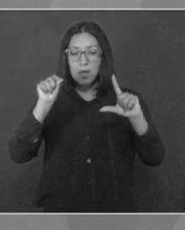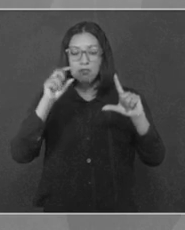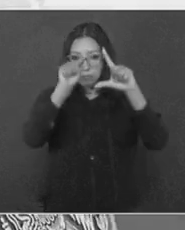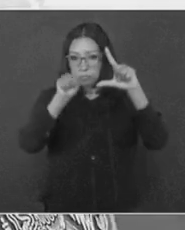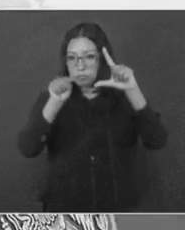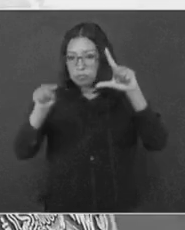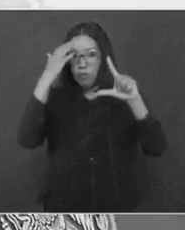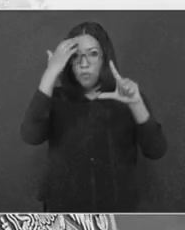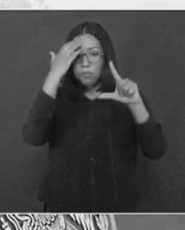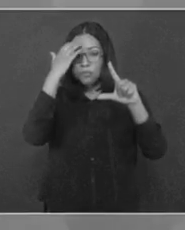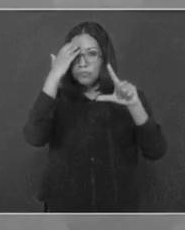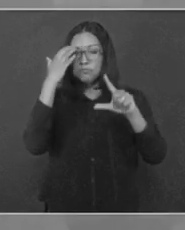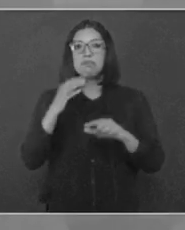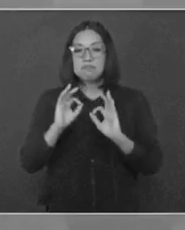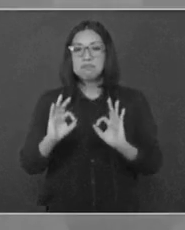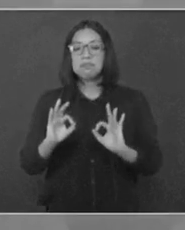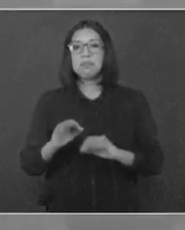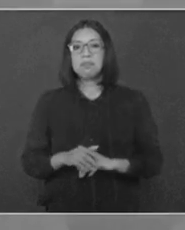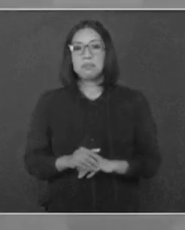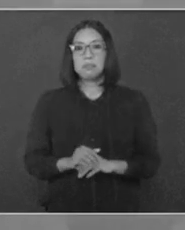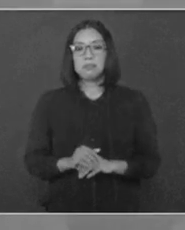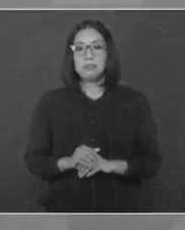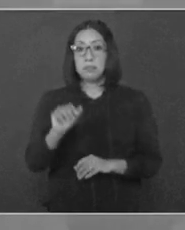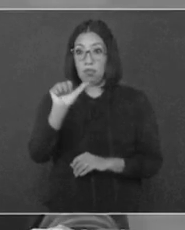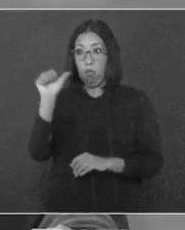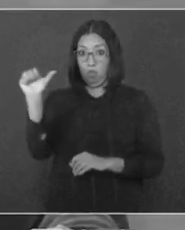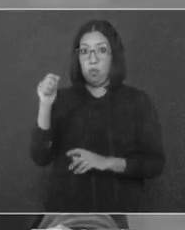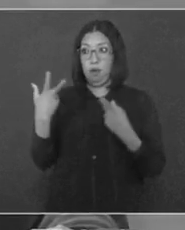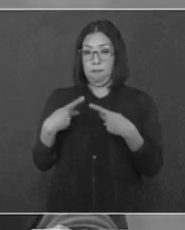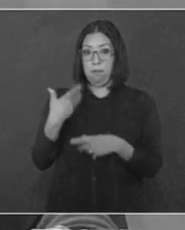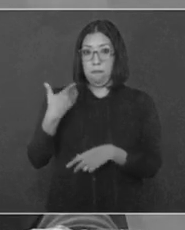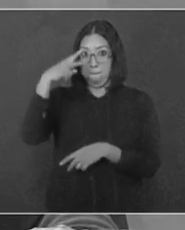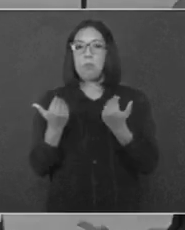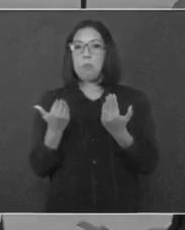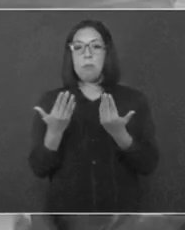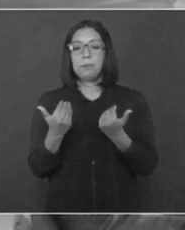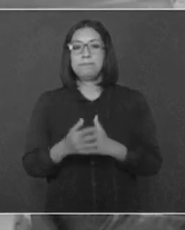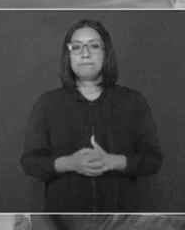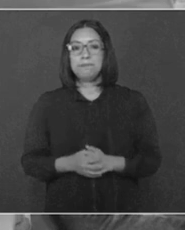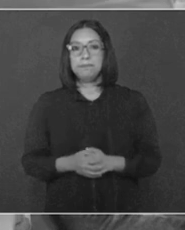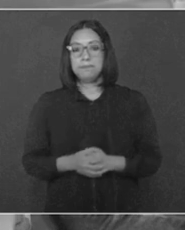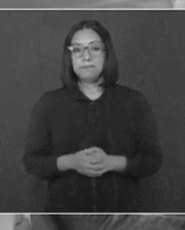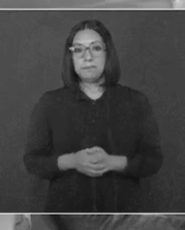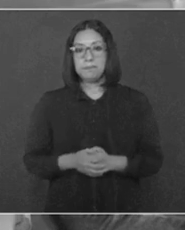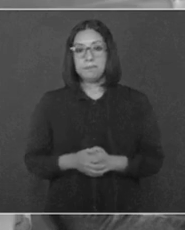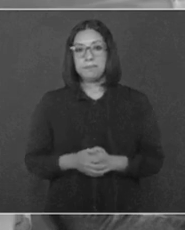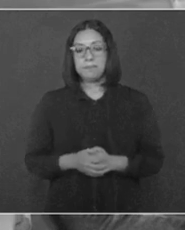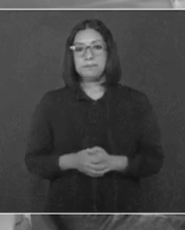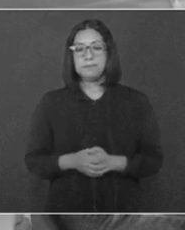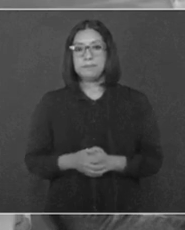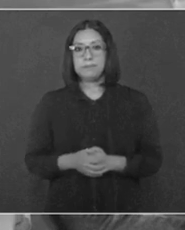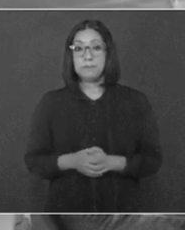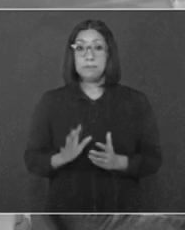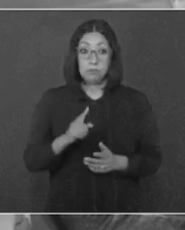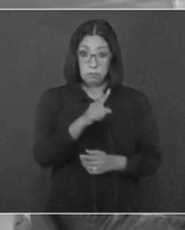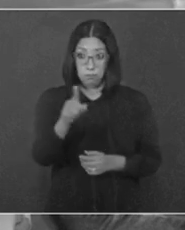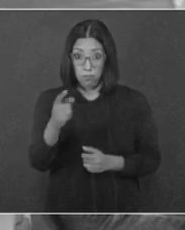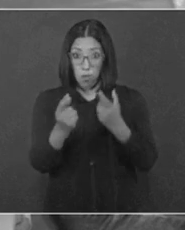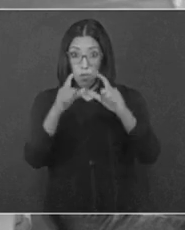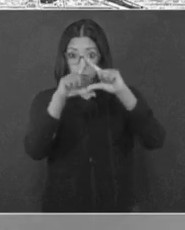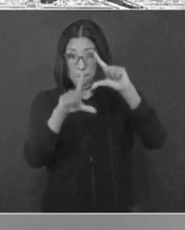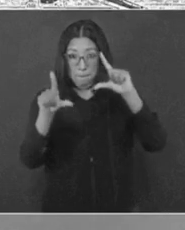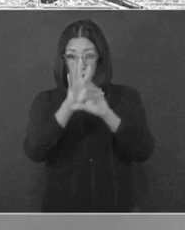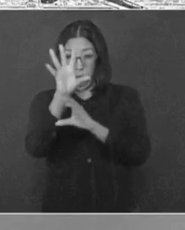desde abajo. No hay ningún mexicano que conozca todos los municipios de México. Y me gustaría saberlo, si hay alguno